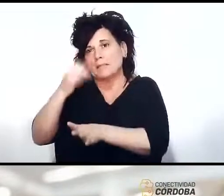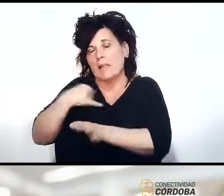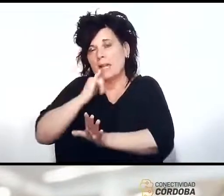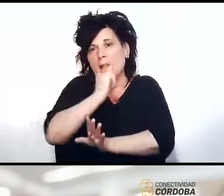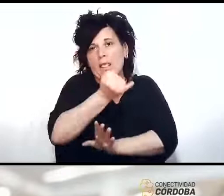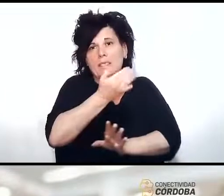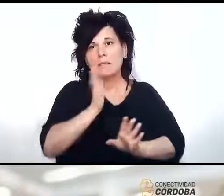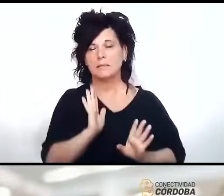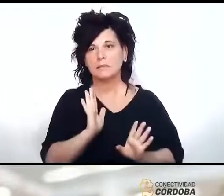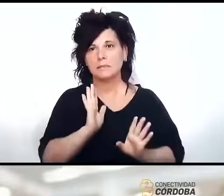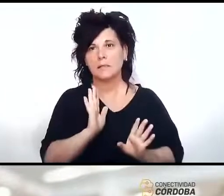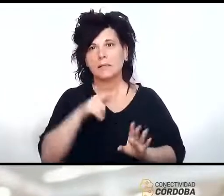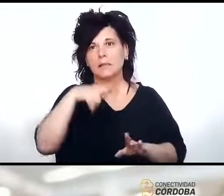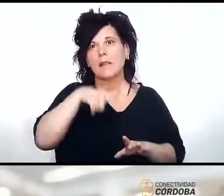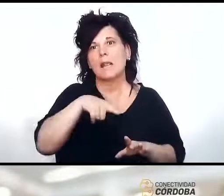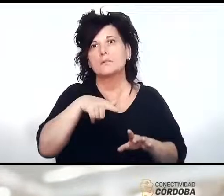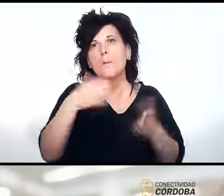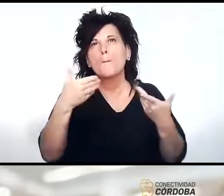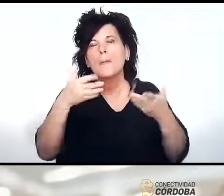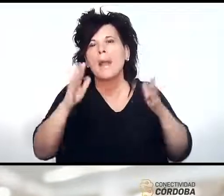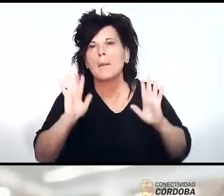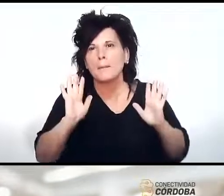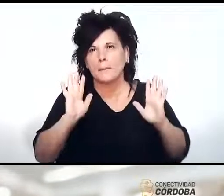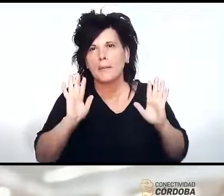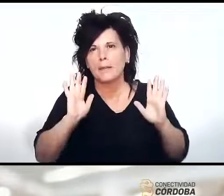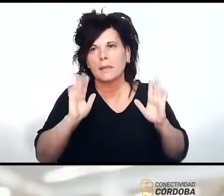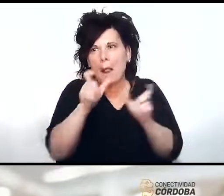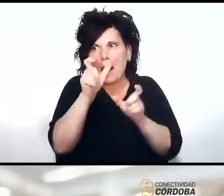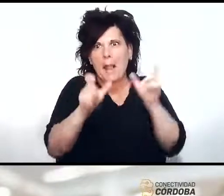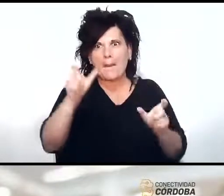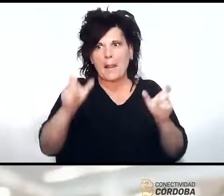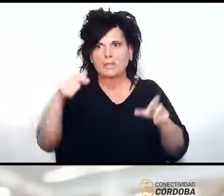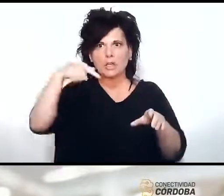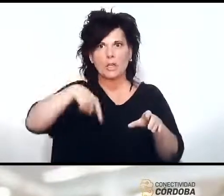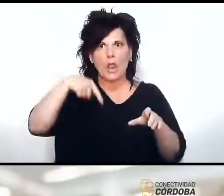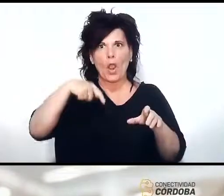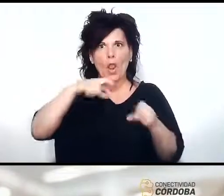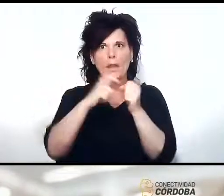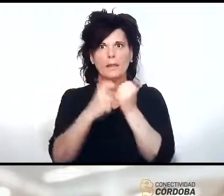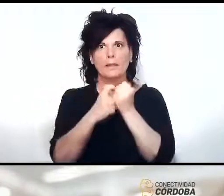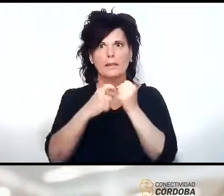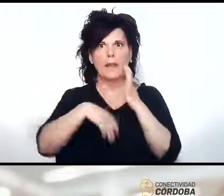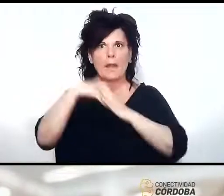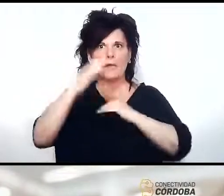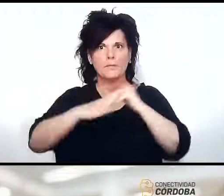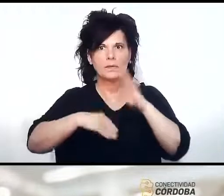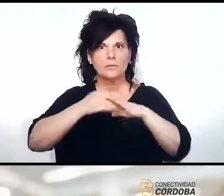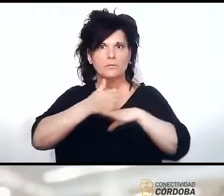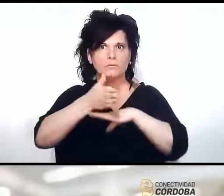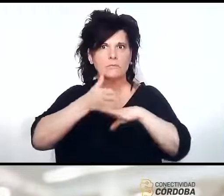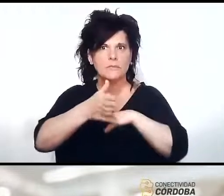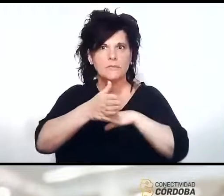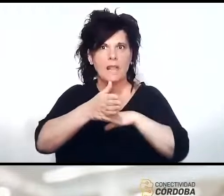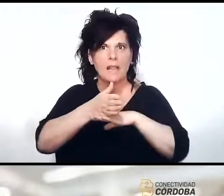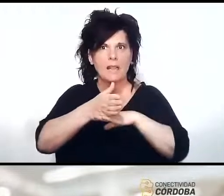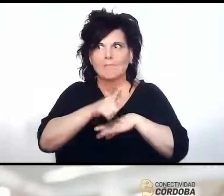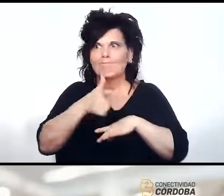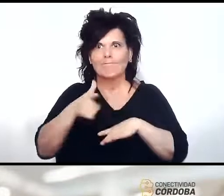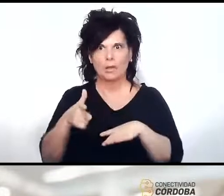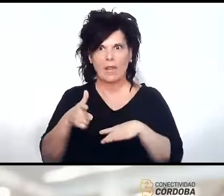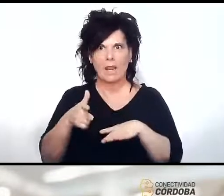sería lo que va a permitir que muchas personas que hoy no tienen acceso a la infraestructura que directamente la infraestructura no llega